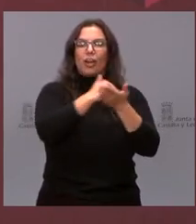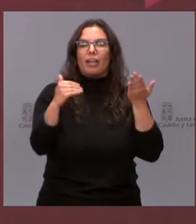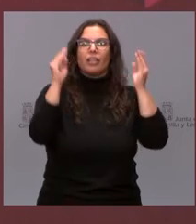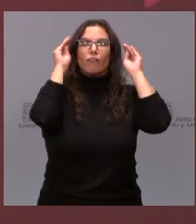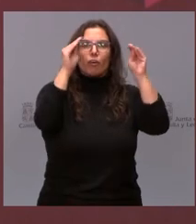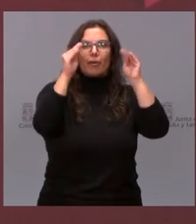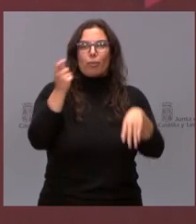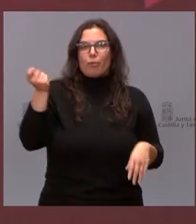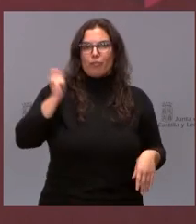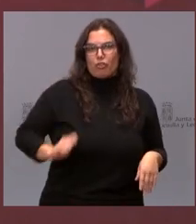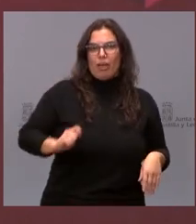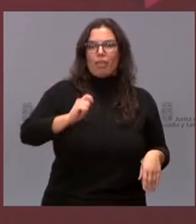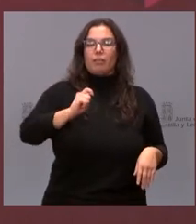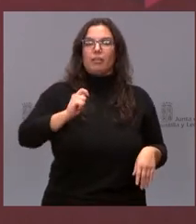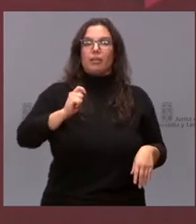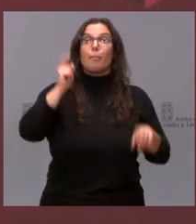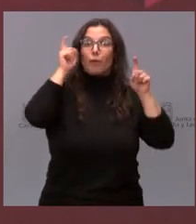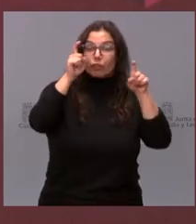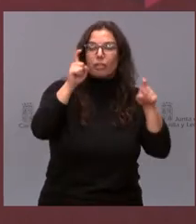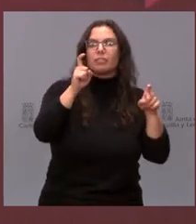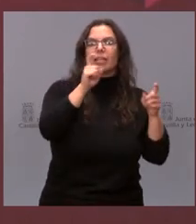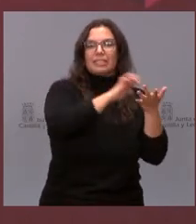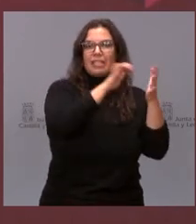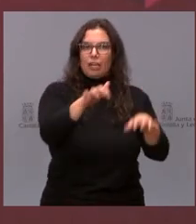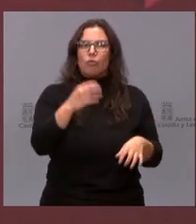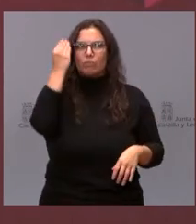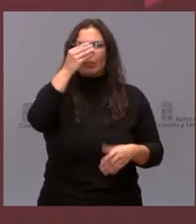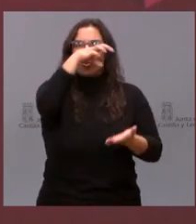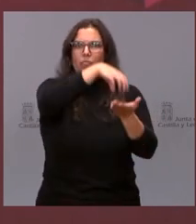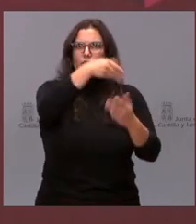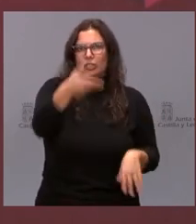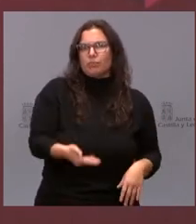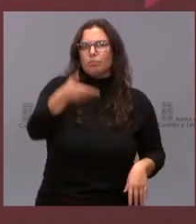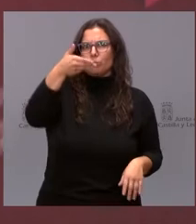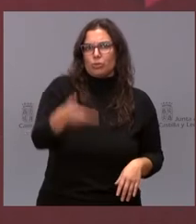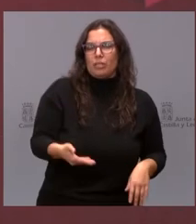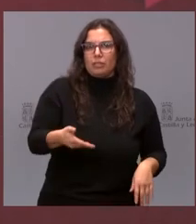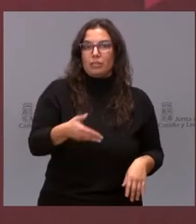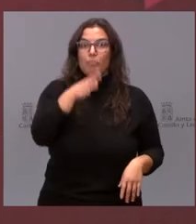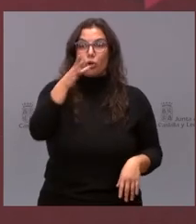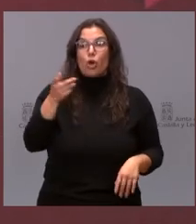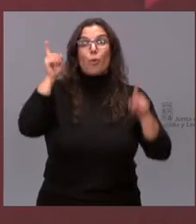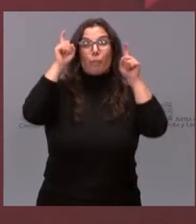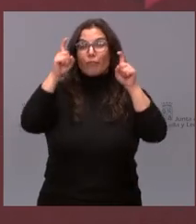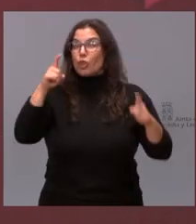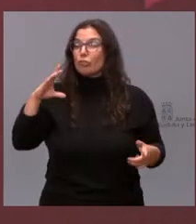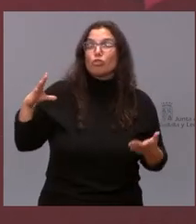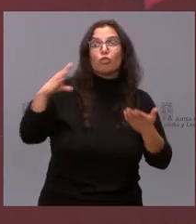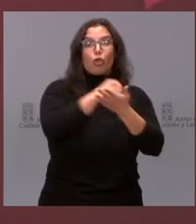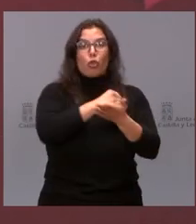Castilla y León. Me parece un centro especialmente relevante, por cuanto todo el profesorado de Castilla y León